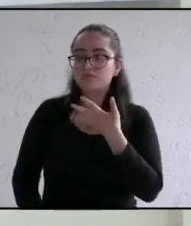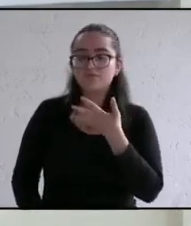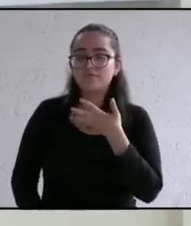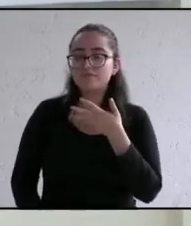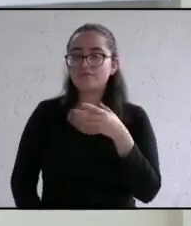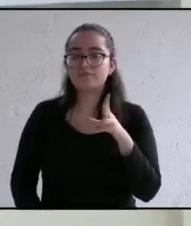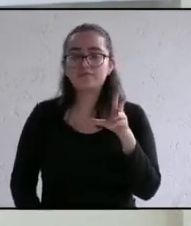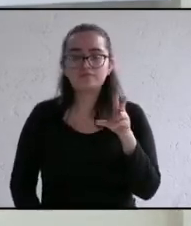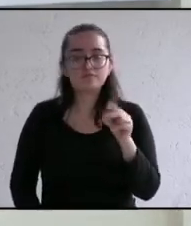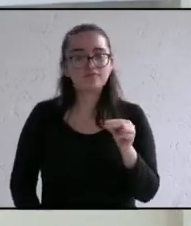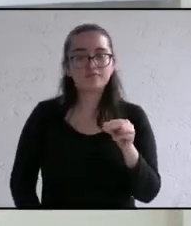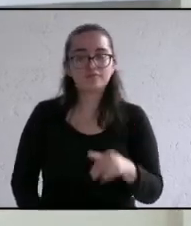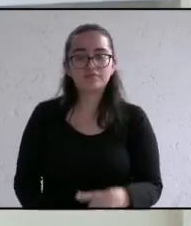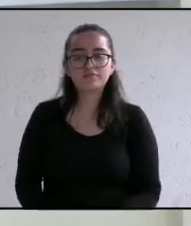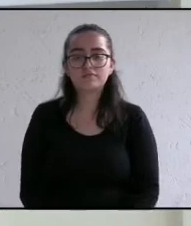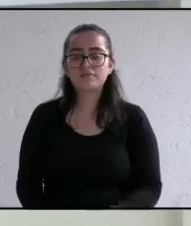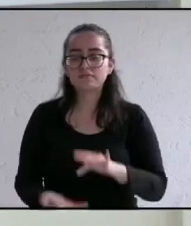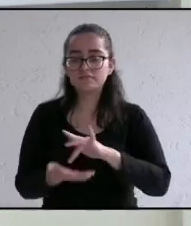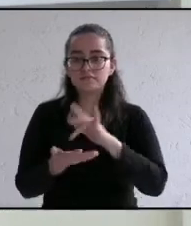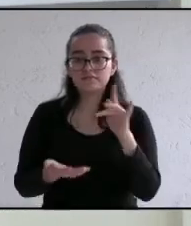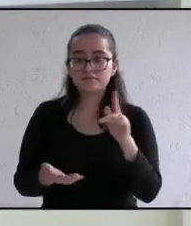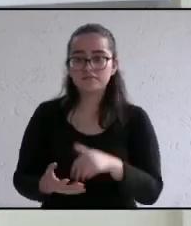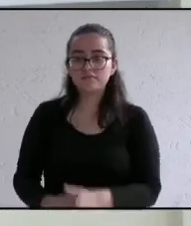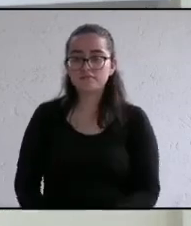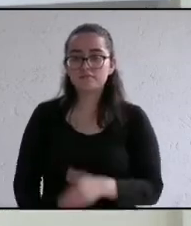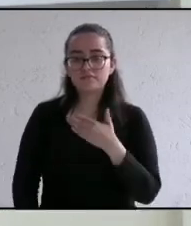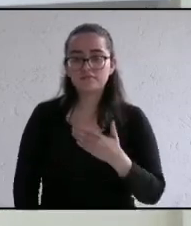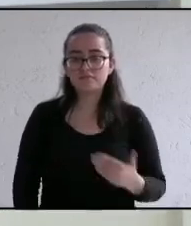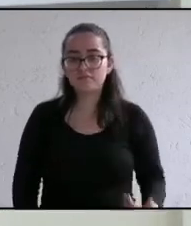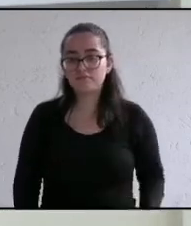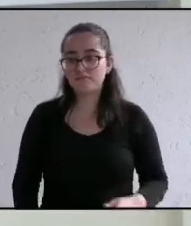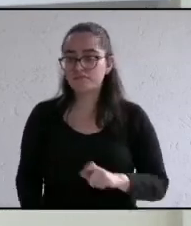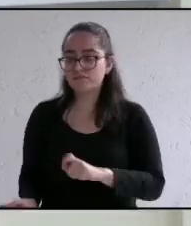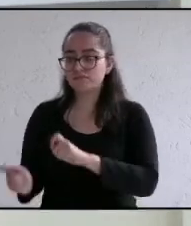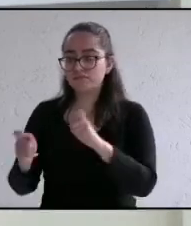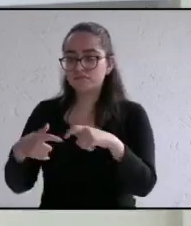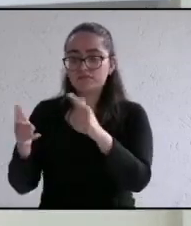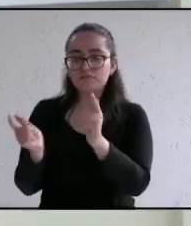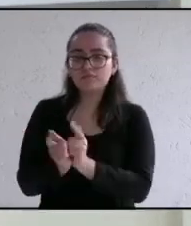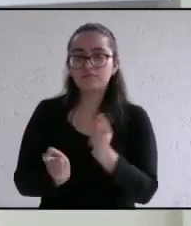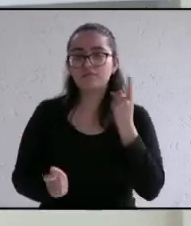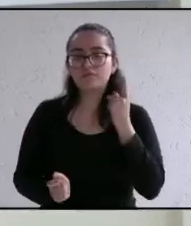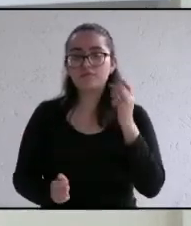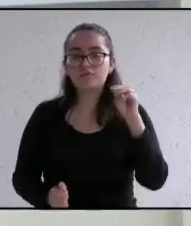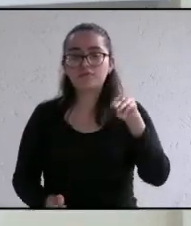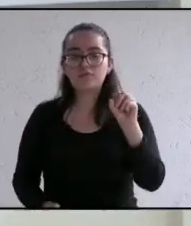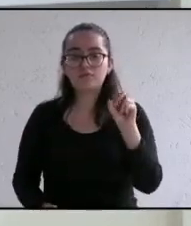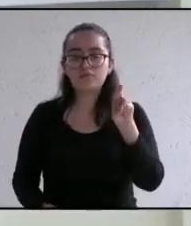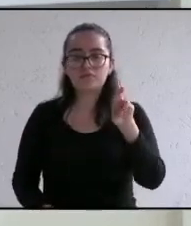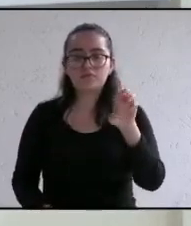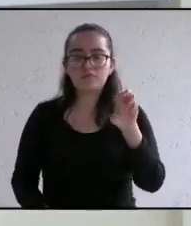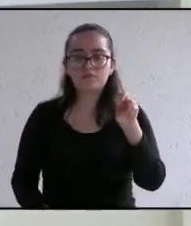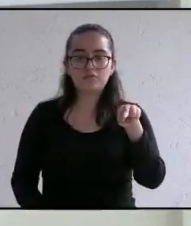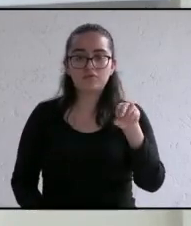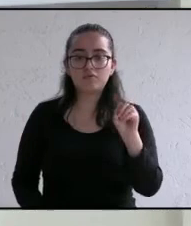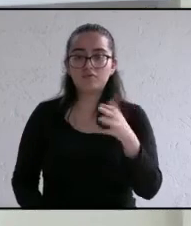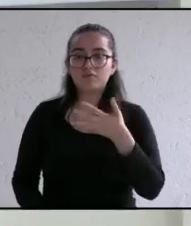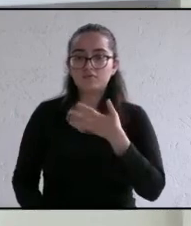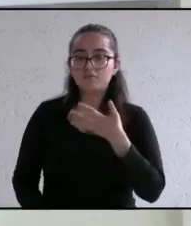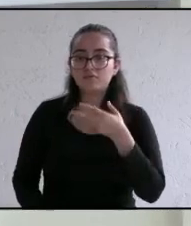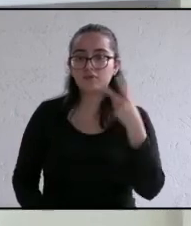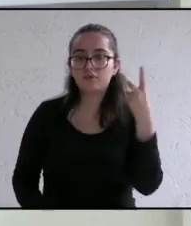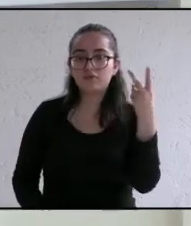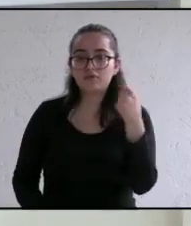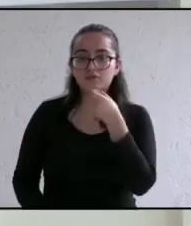tiempo gracias candidato continuamos con la candidata de Morenas tiene 2 segundos desea hacer uso de su tiempo